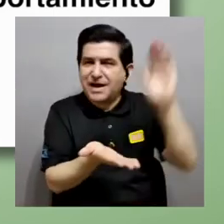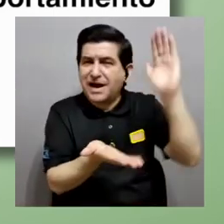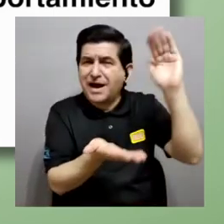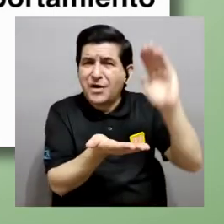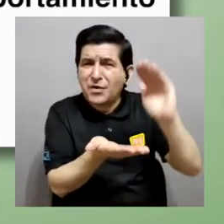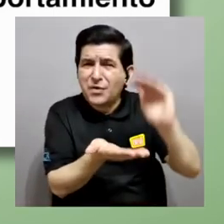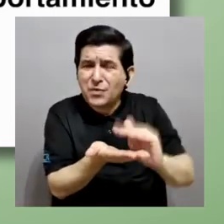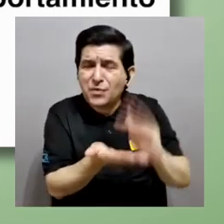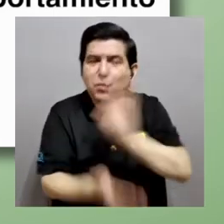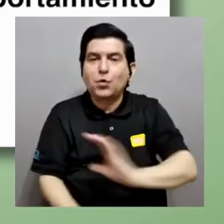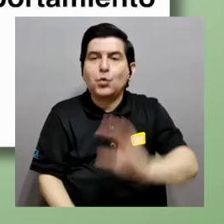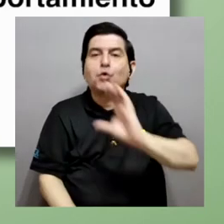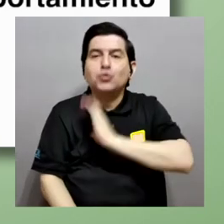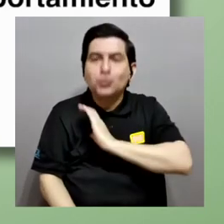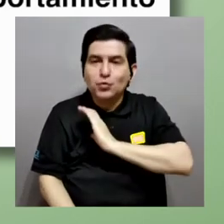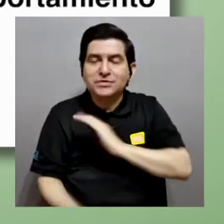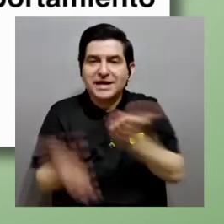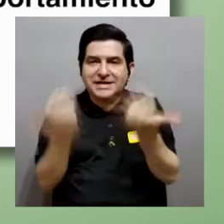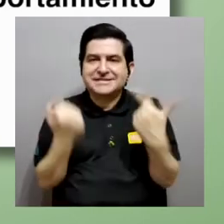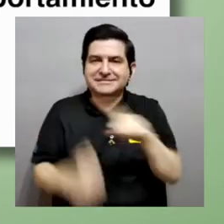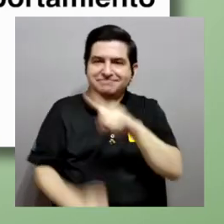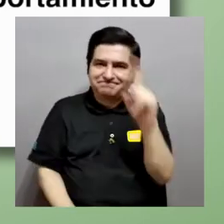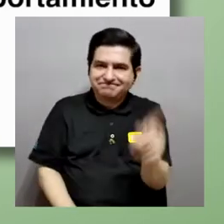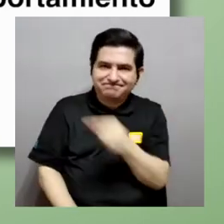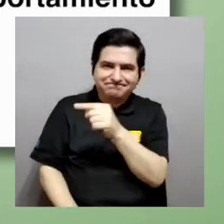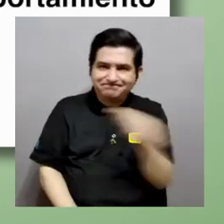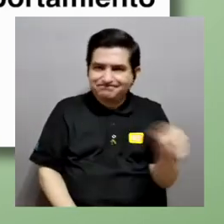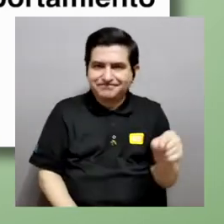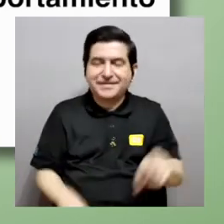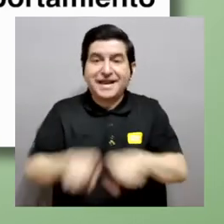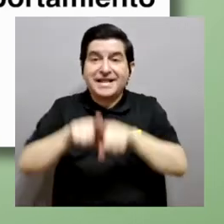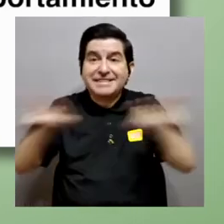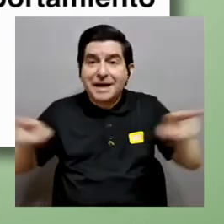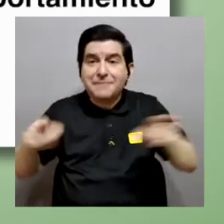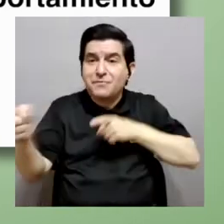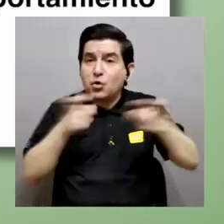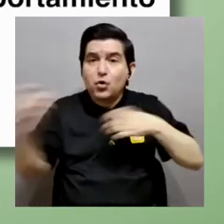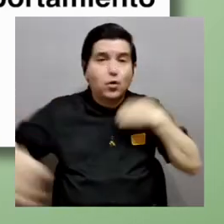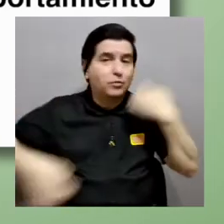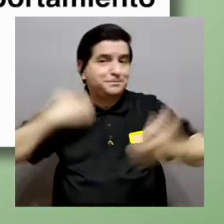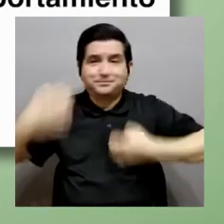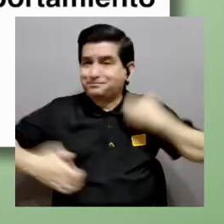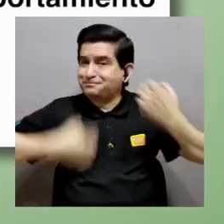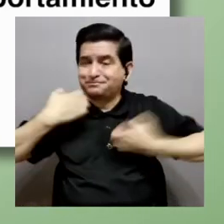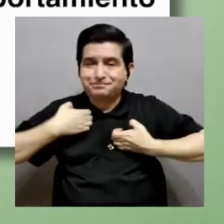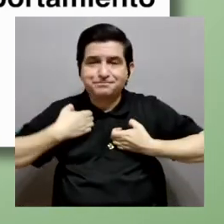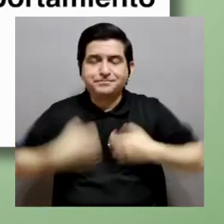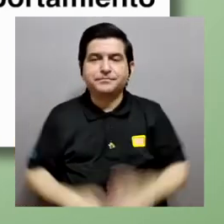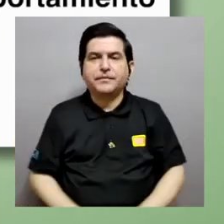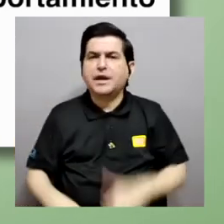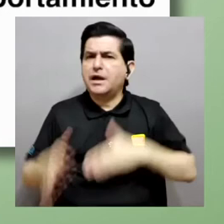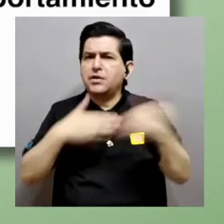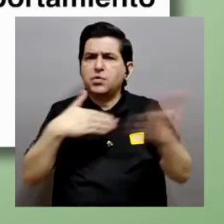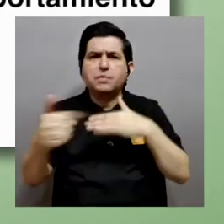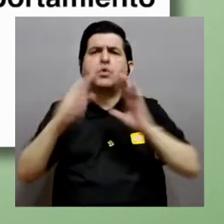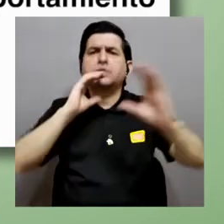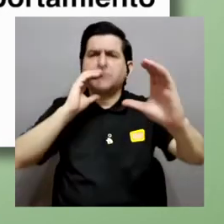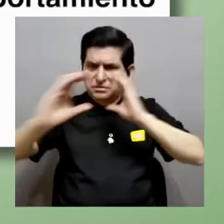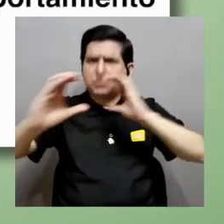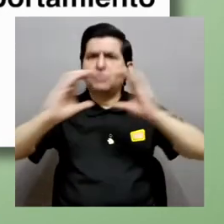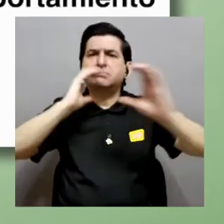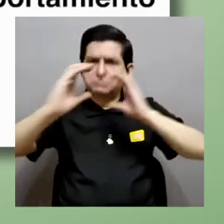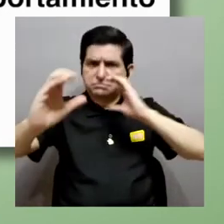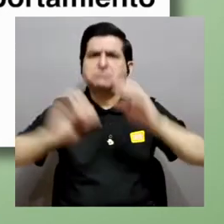mitigar ciertos comportamientos que queremos eliminar. Tampoco a regular nuestras emociones y a pesar de que nos podemos